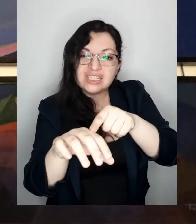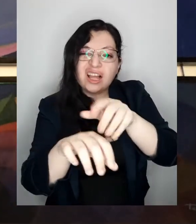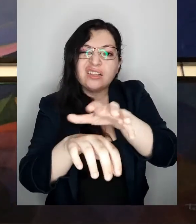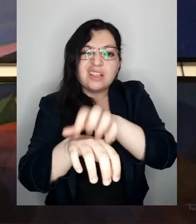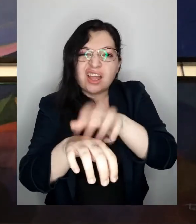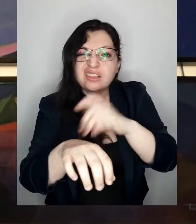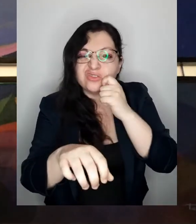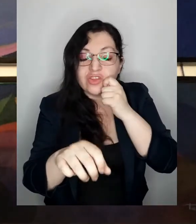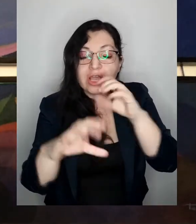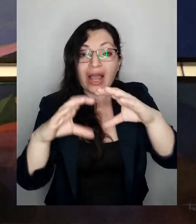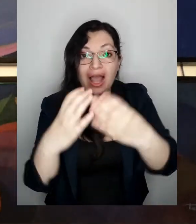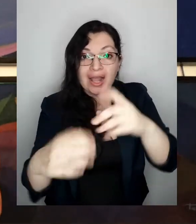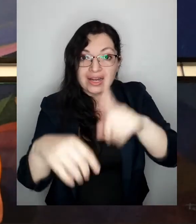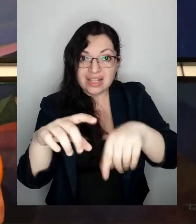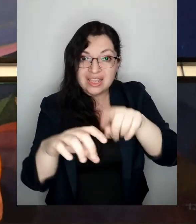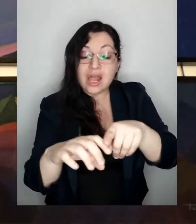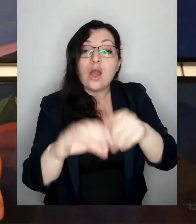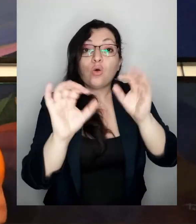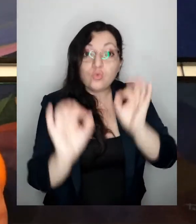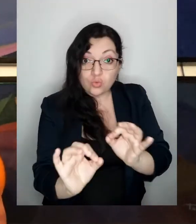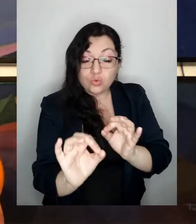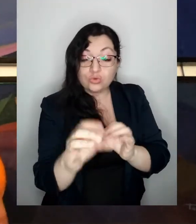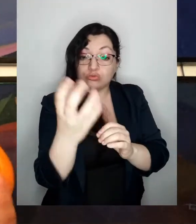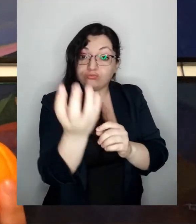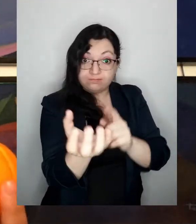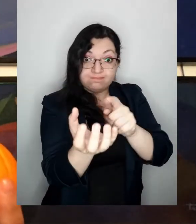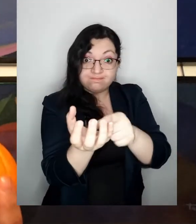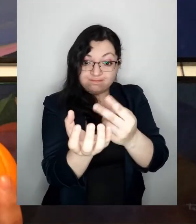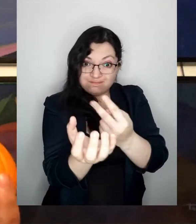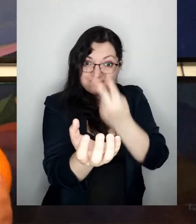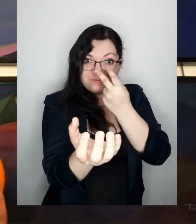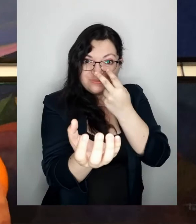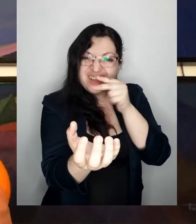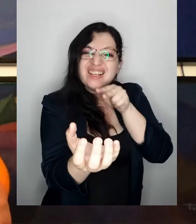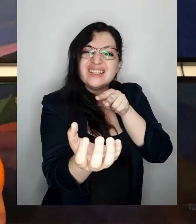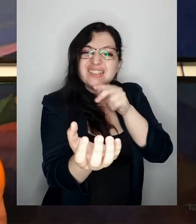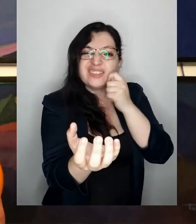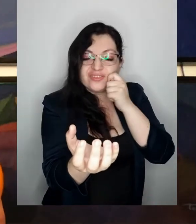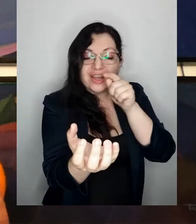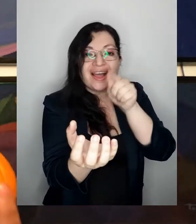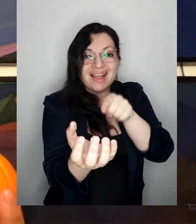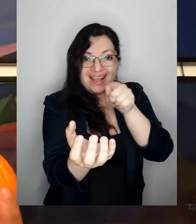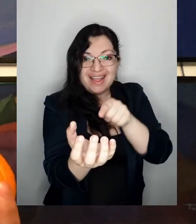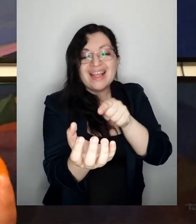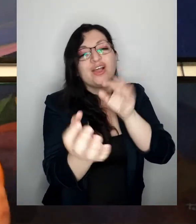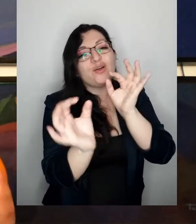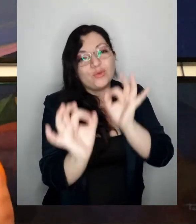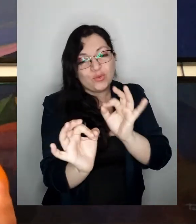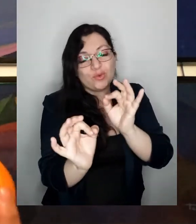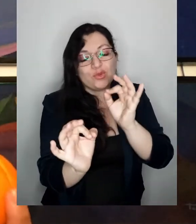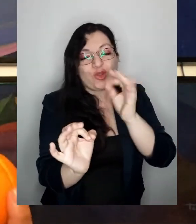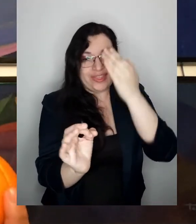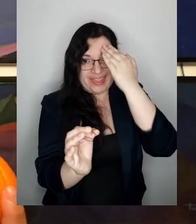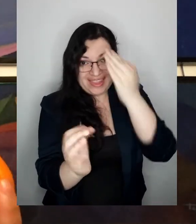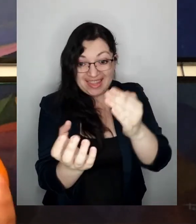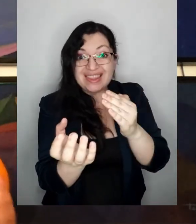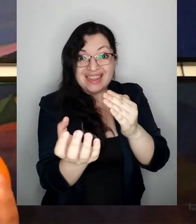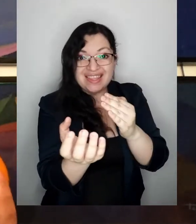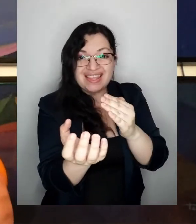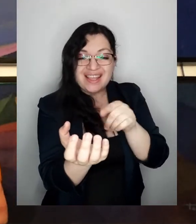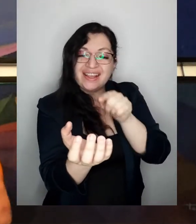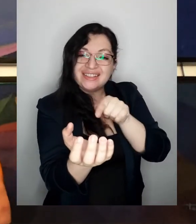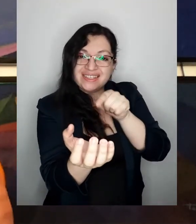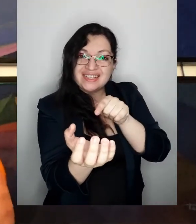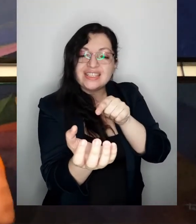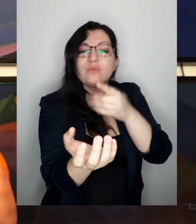el lado de la naranja que esté apuntando hacia tu cara va a ser también el lado de la tierra que va a estar de día el lado que va a